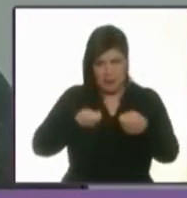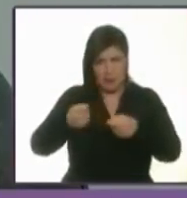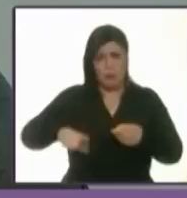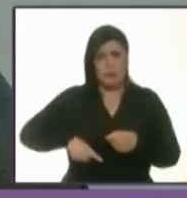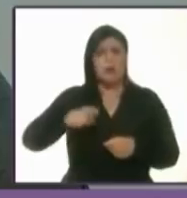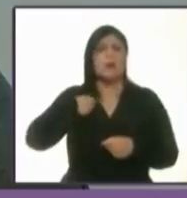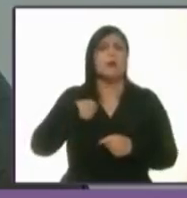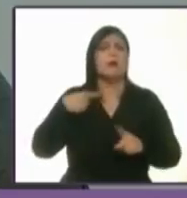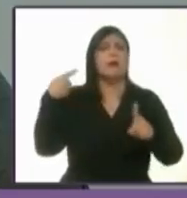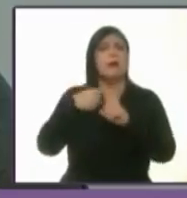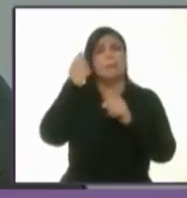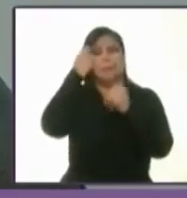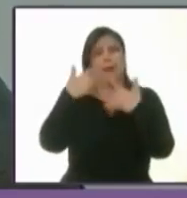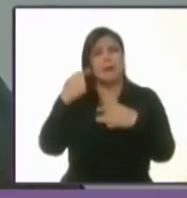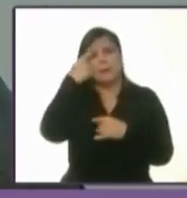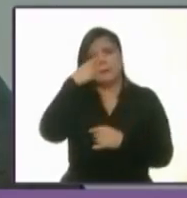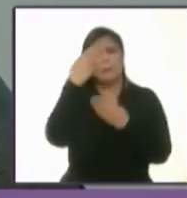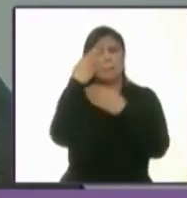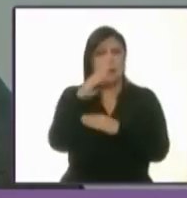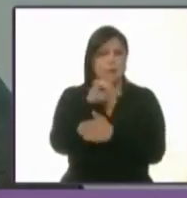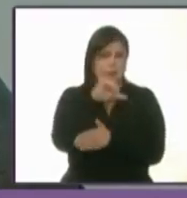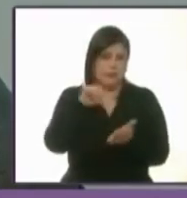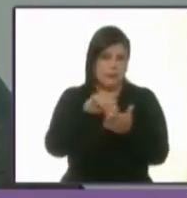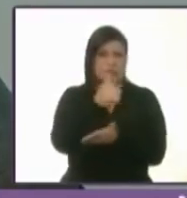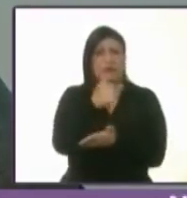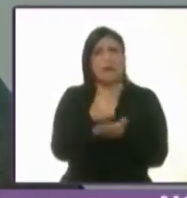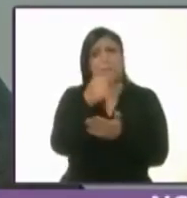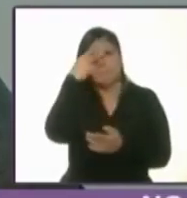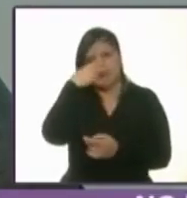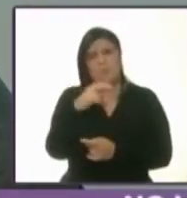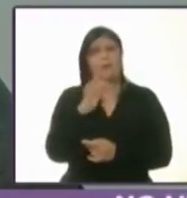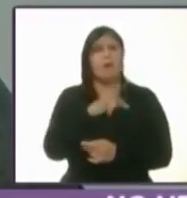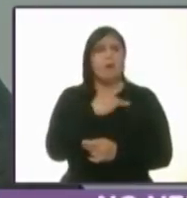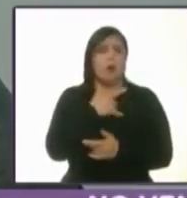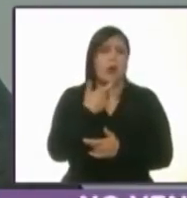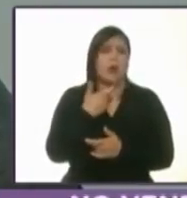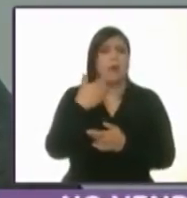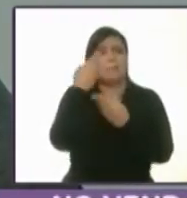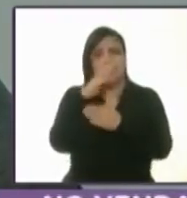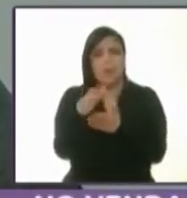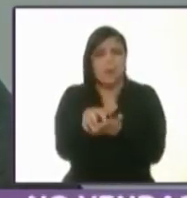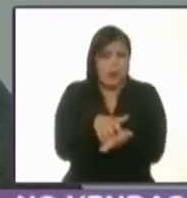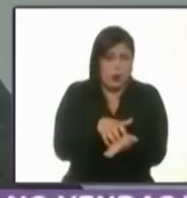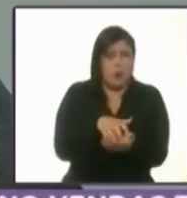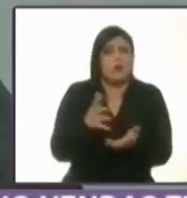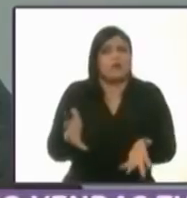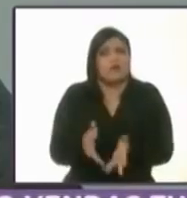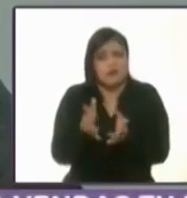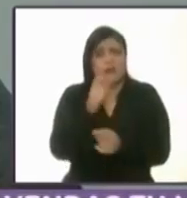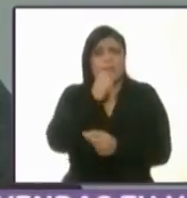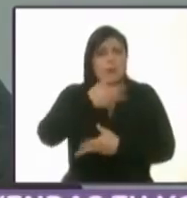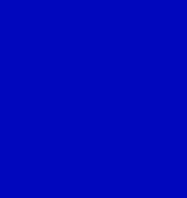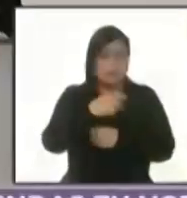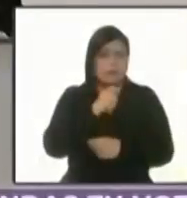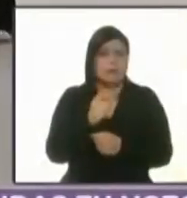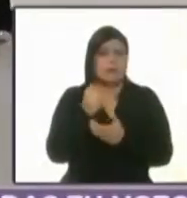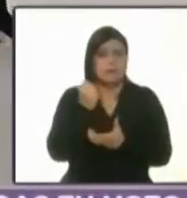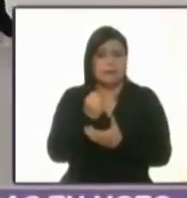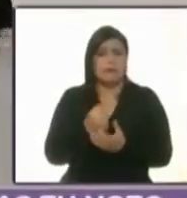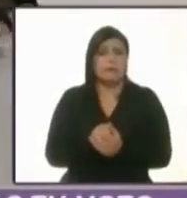creación del Banco Central de la Ciudad de México como una banca de ahorro, fomento, desarrollo, inversión.